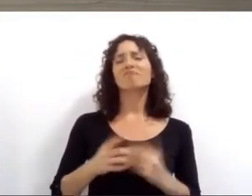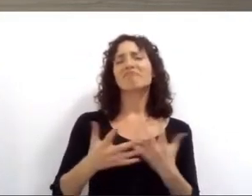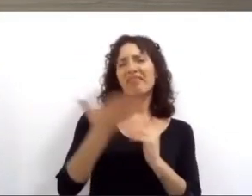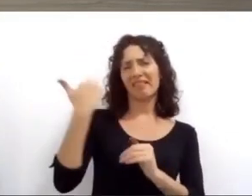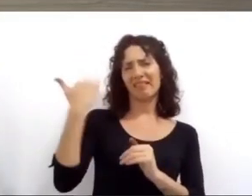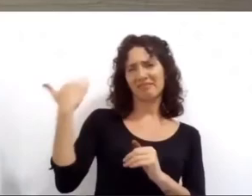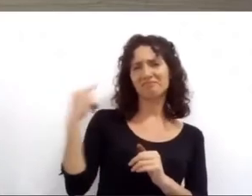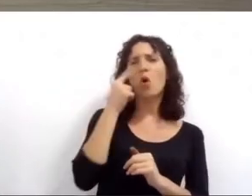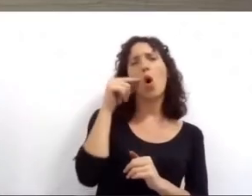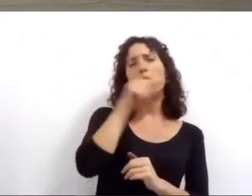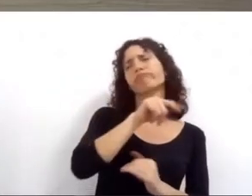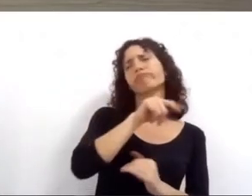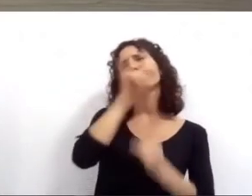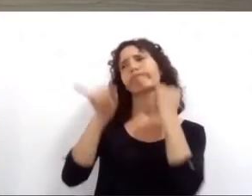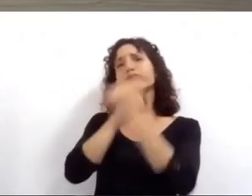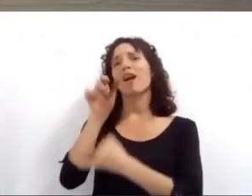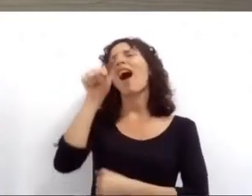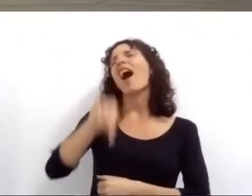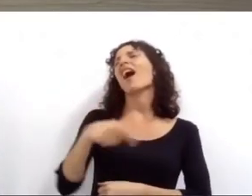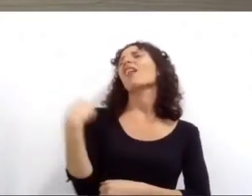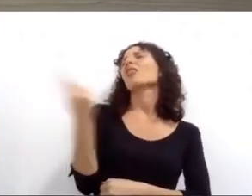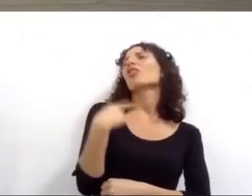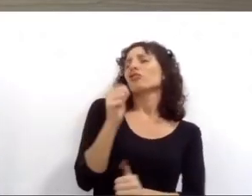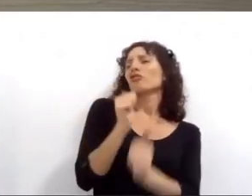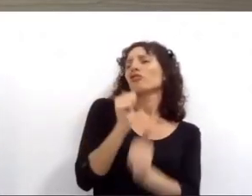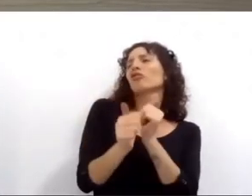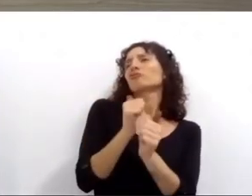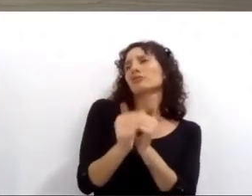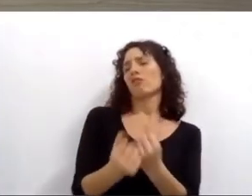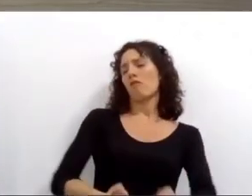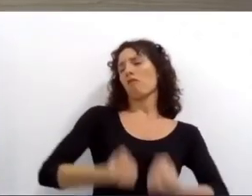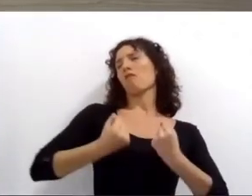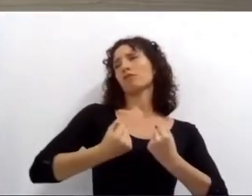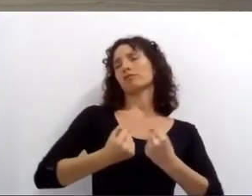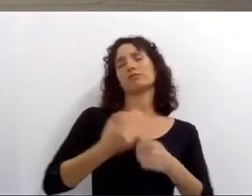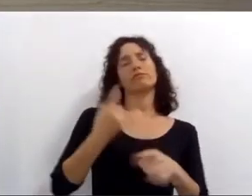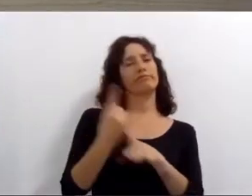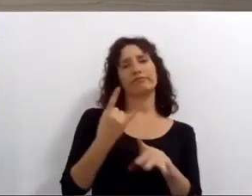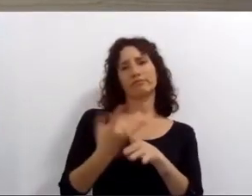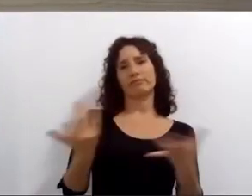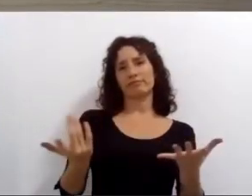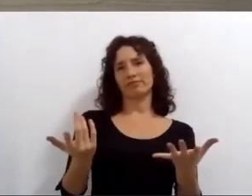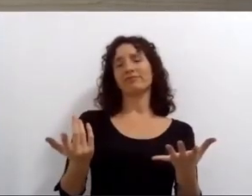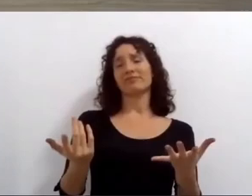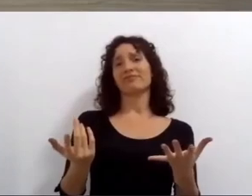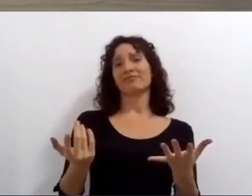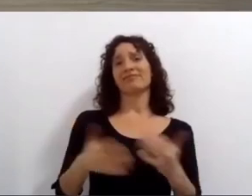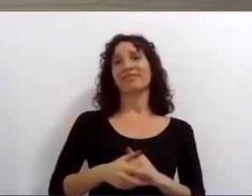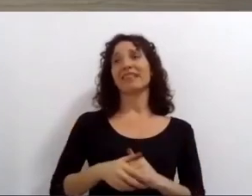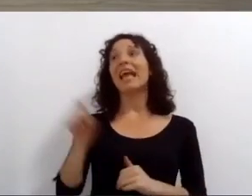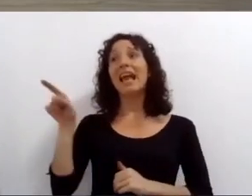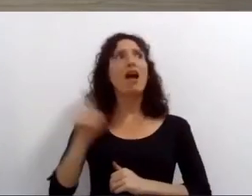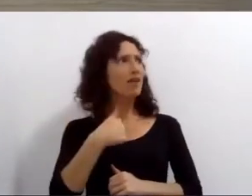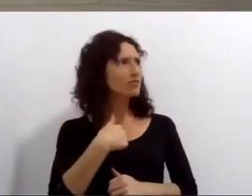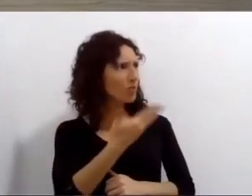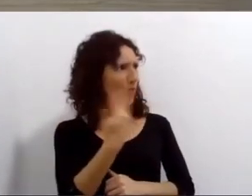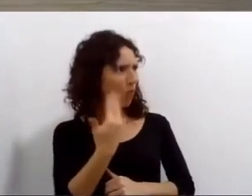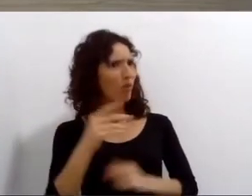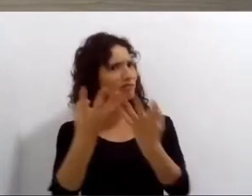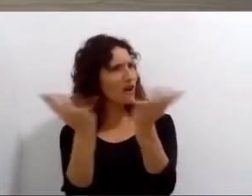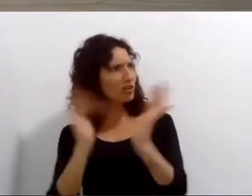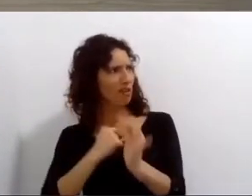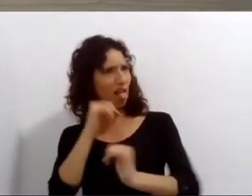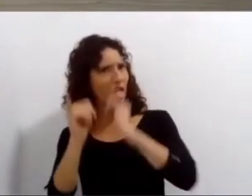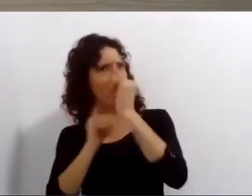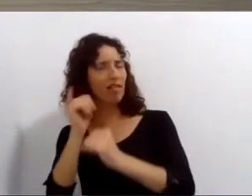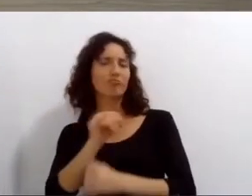otro día Marta los rosarinos somos expertos en resistir le pedí permiso para usar esa frase hoy acá expertos